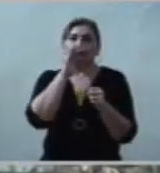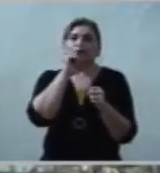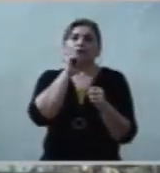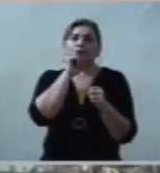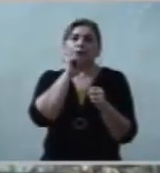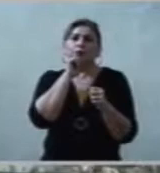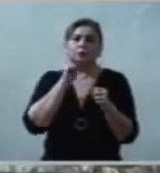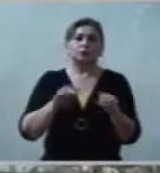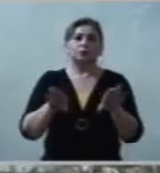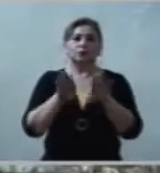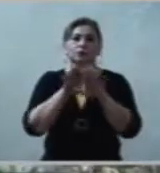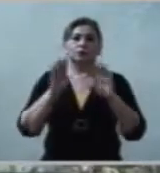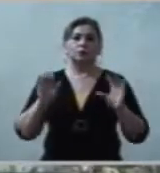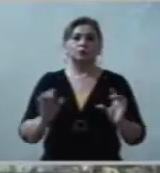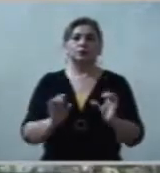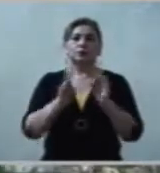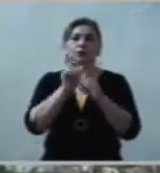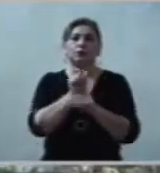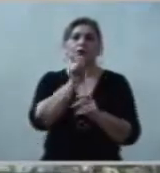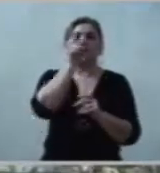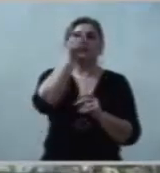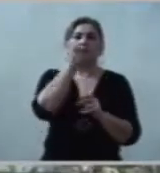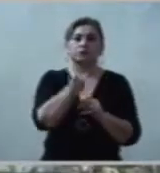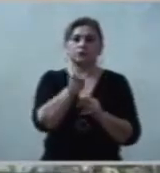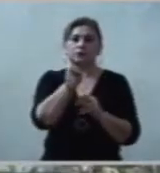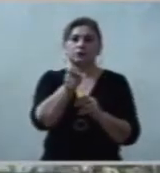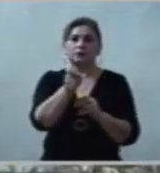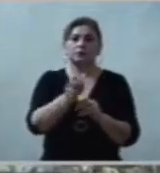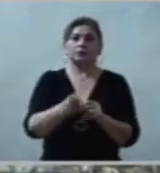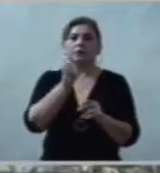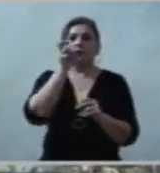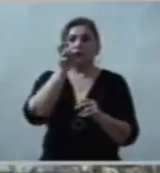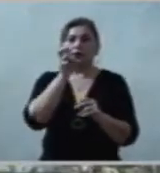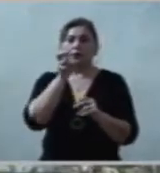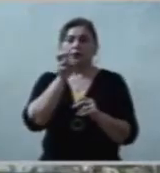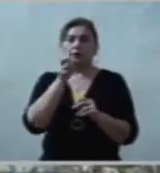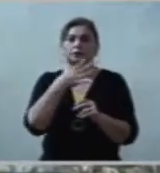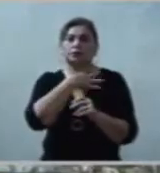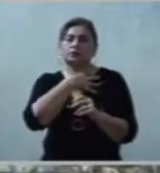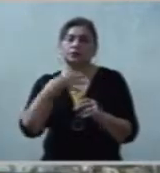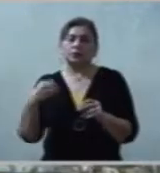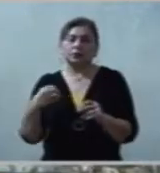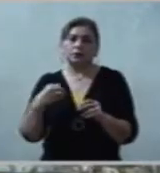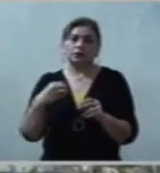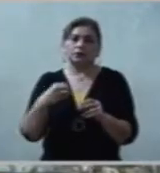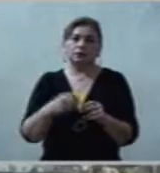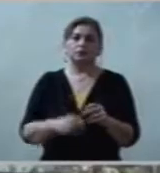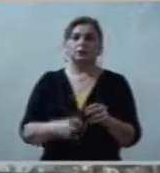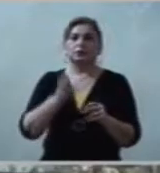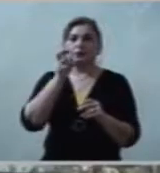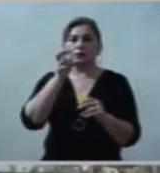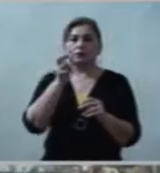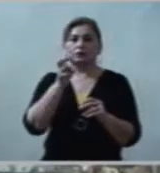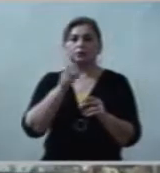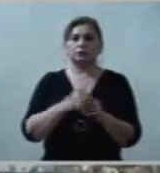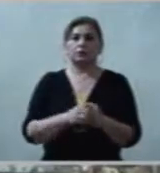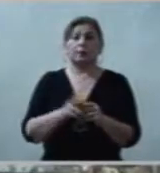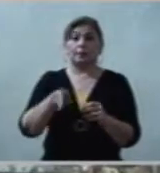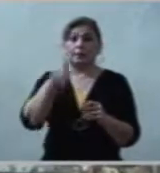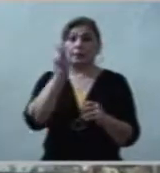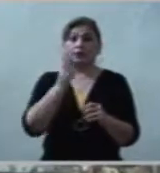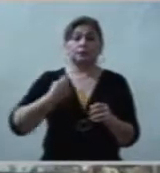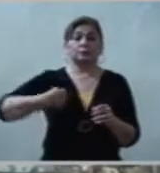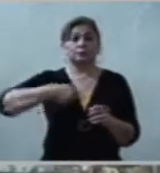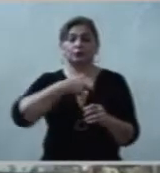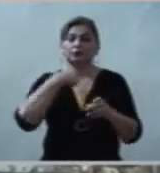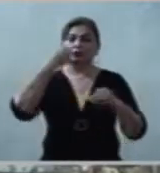totalidad de lo que significan esos títulos de Jesús. Pero ustedes y yo